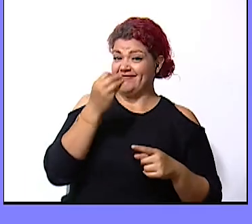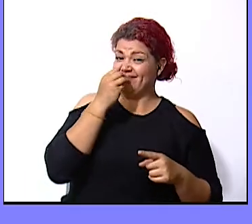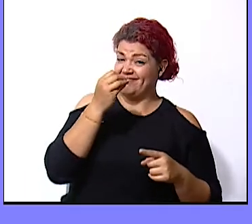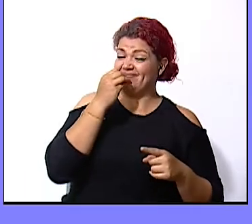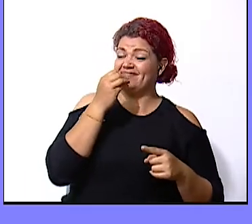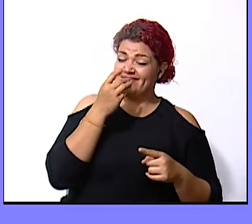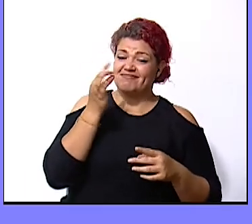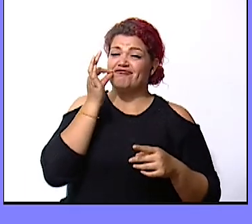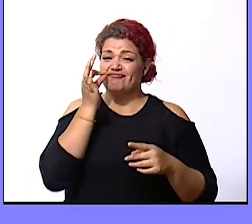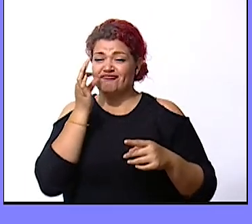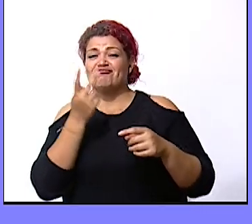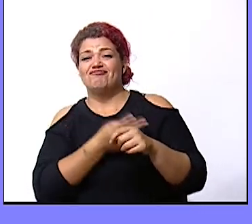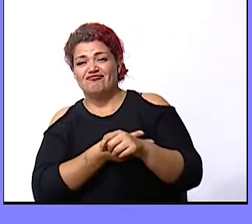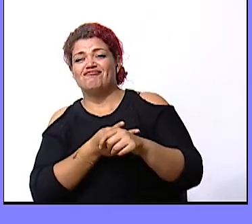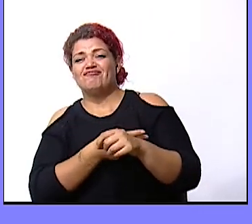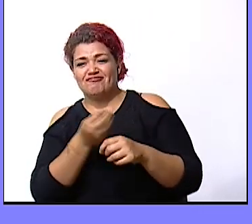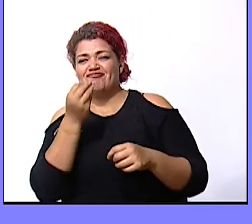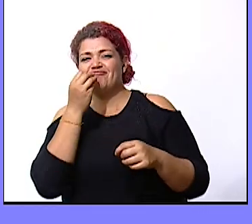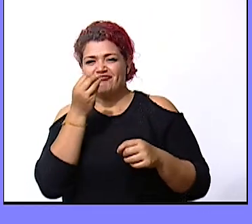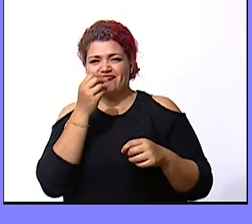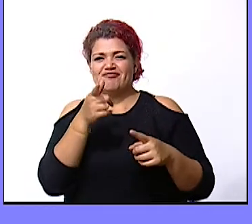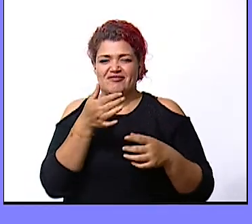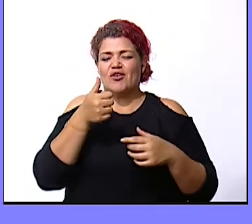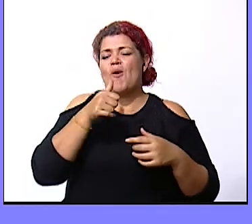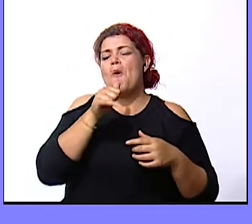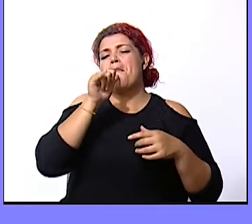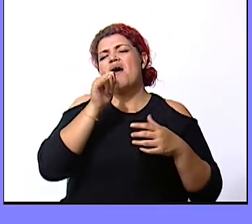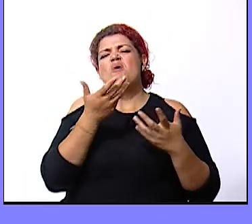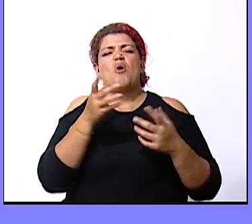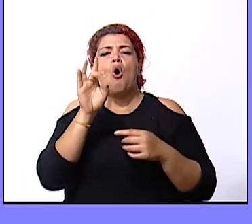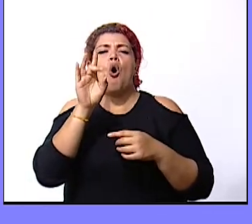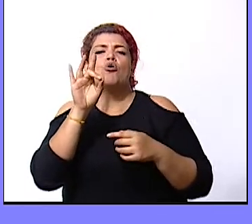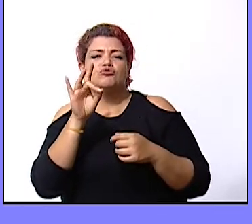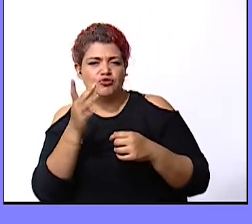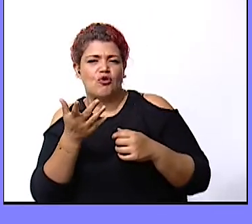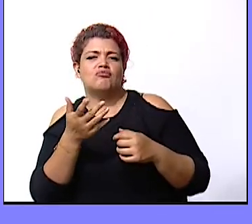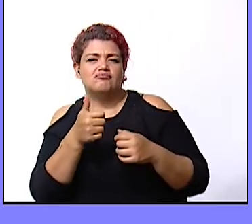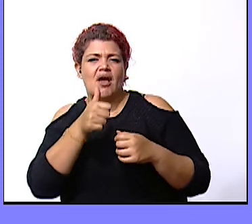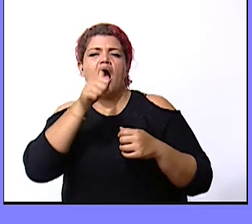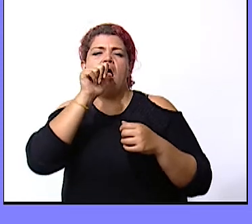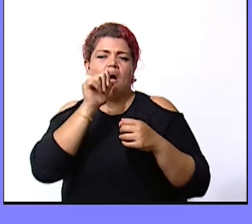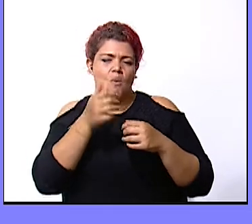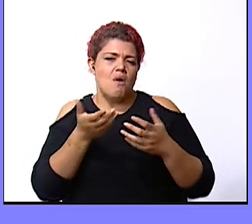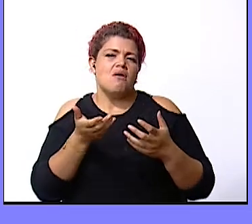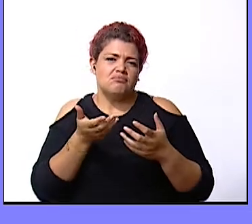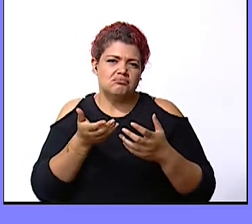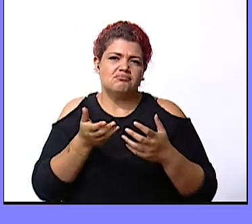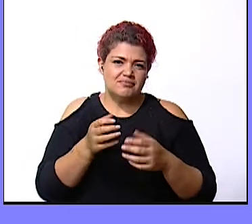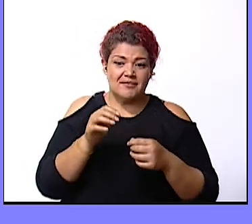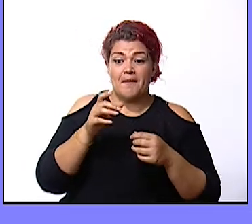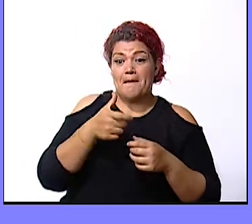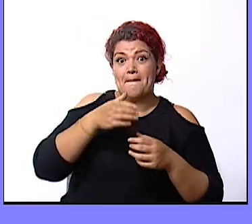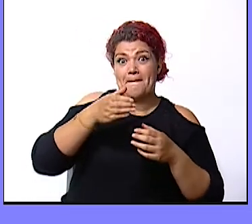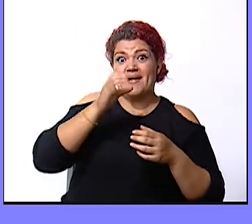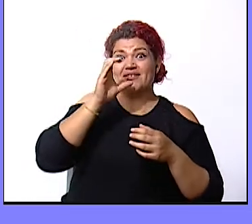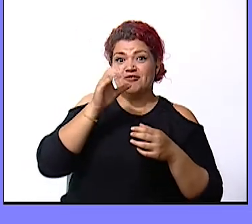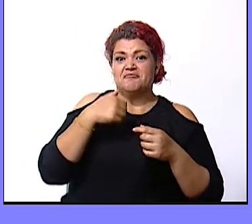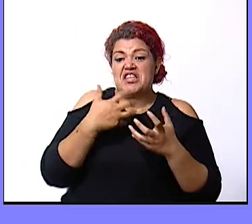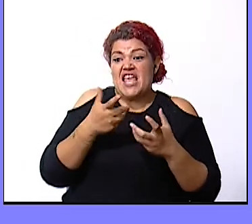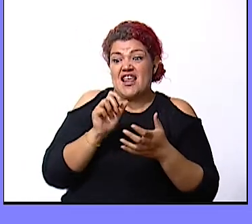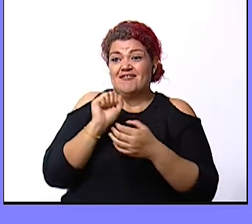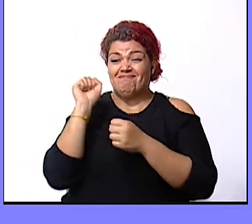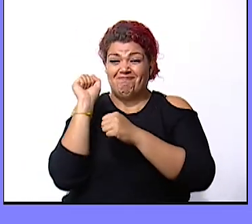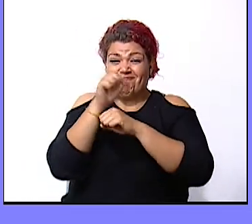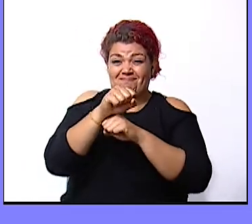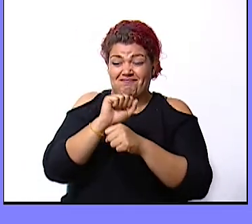comer frutas y verduras tomar ocho vasos de agua si el virus quieres vencer